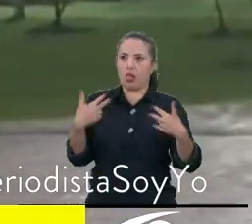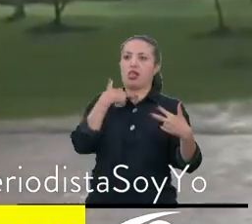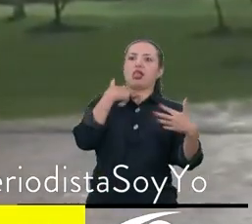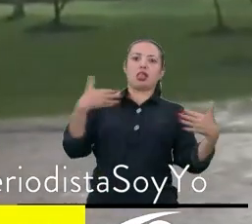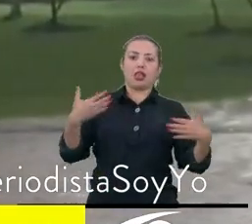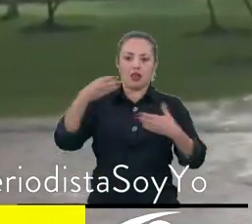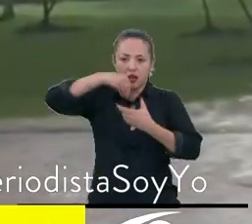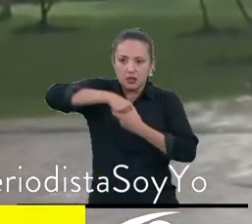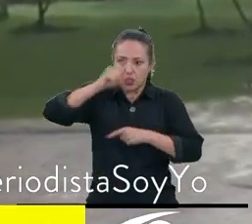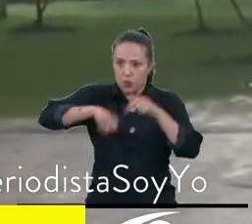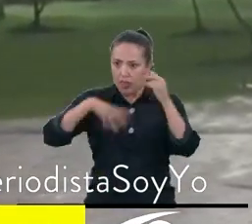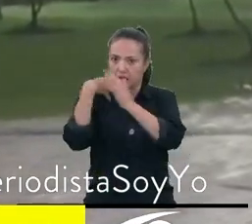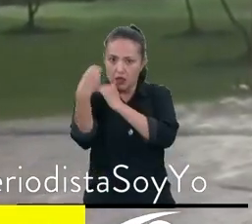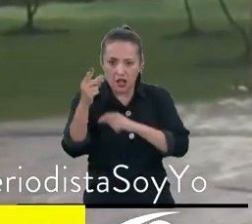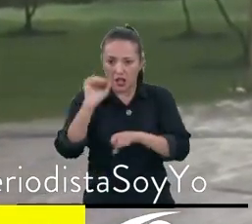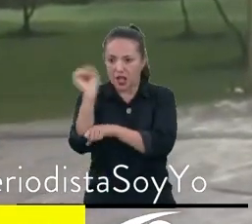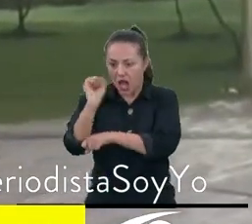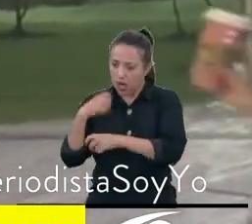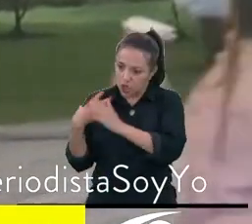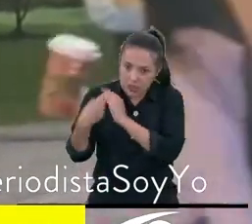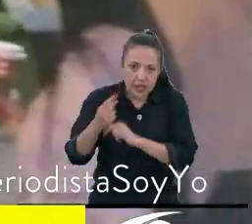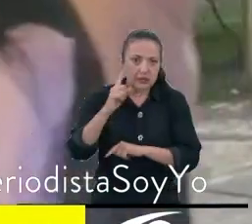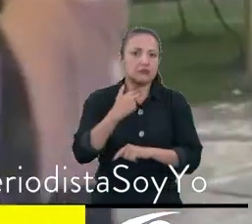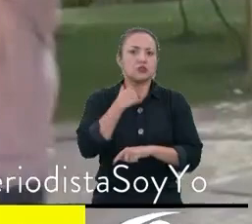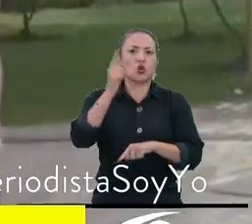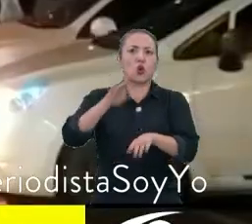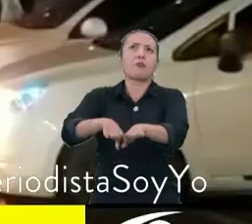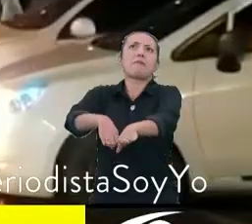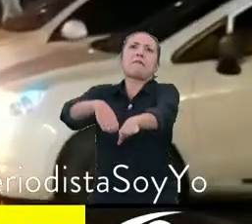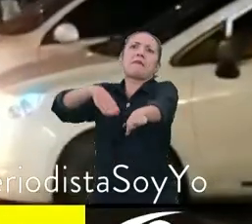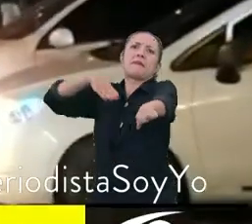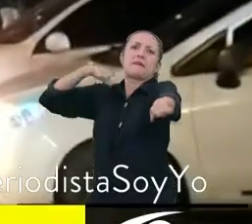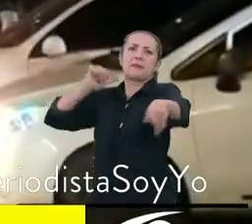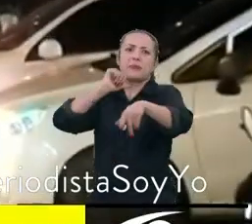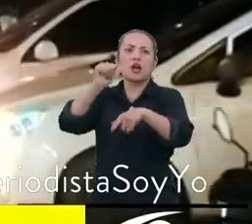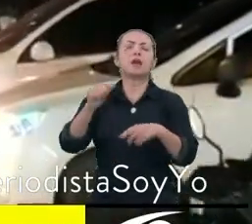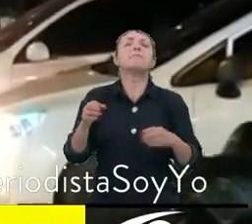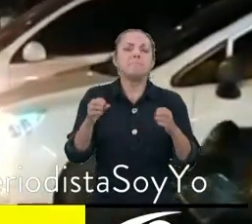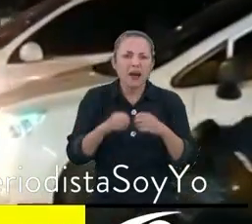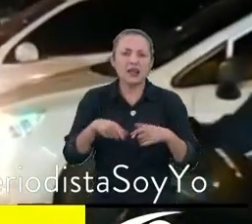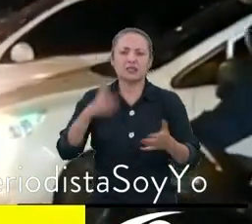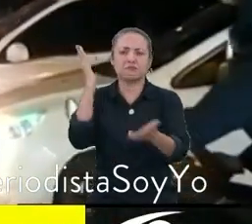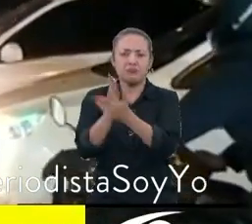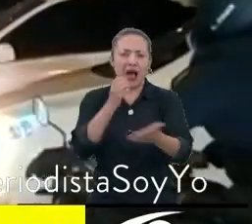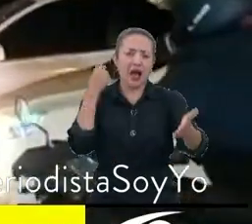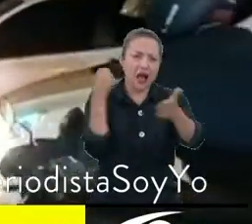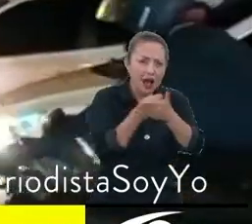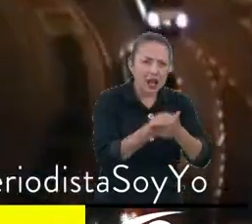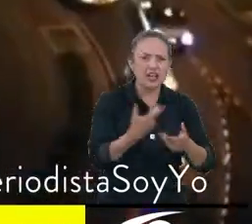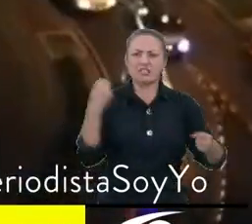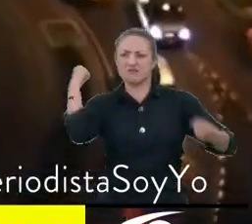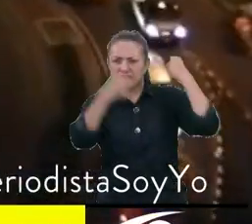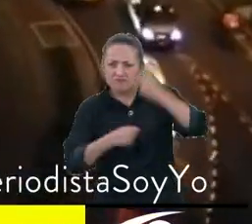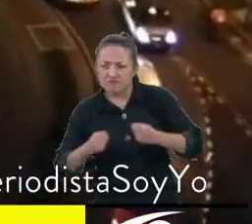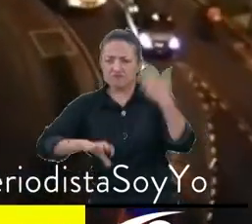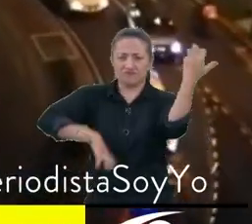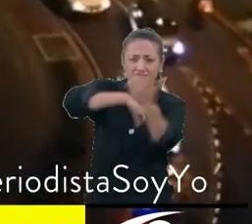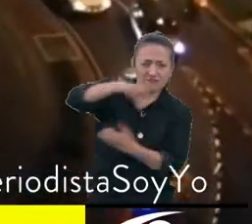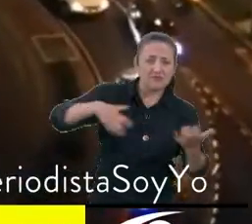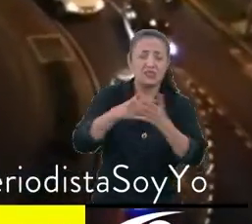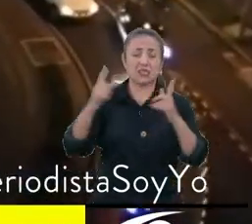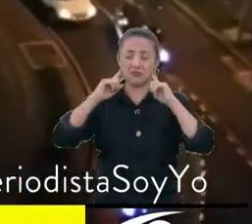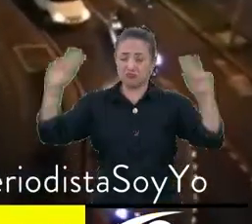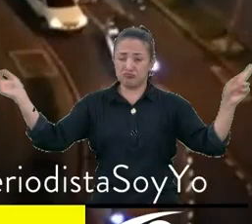apartamentos. No podemos sacar nuestros carros porque el trancón es monumental. Se han presentado accidentes, riñas, caos, demasiado